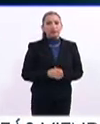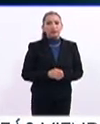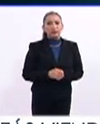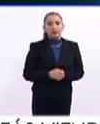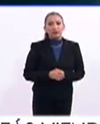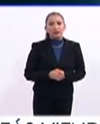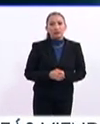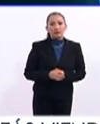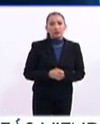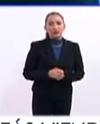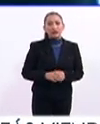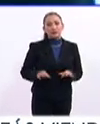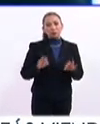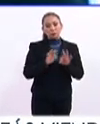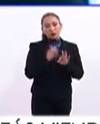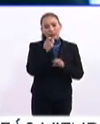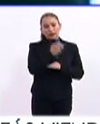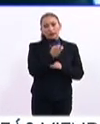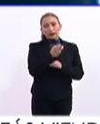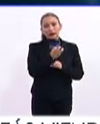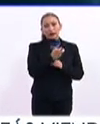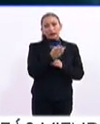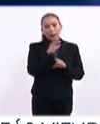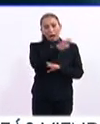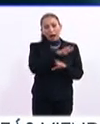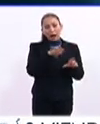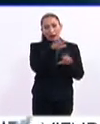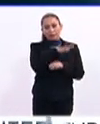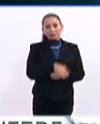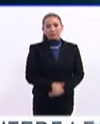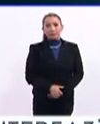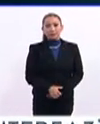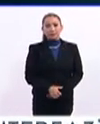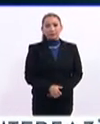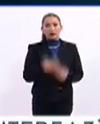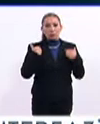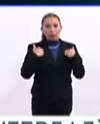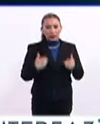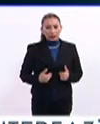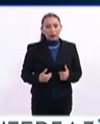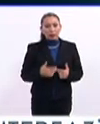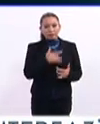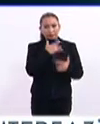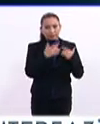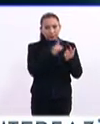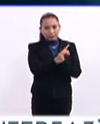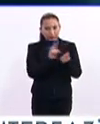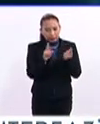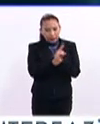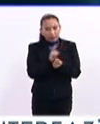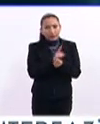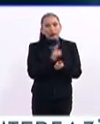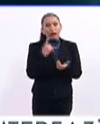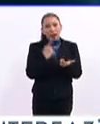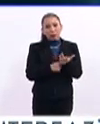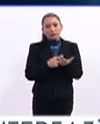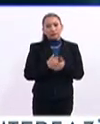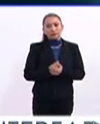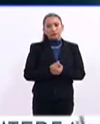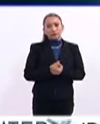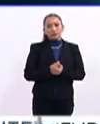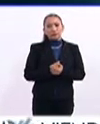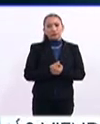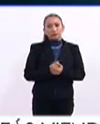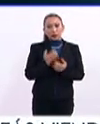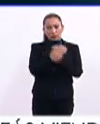fundamental esta cuestión humanista y socioemocional dentro de lo que es